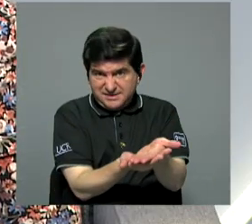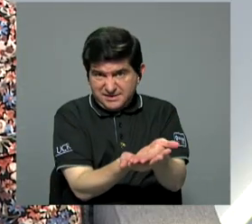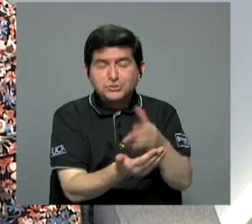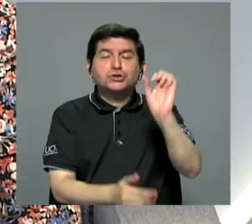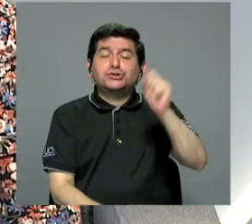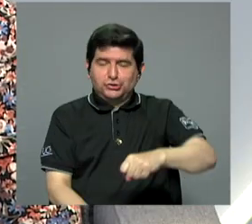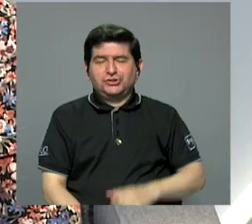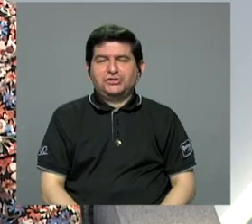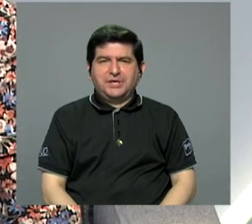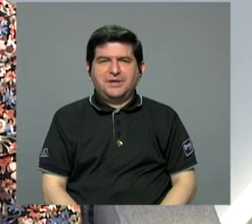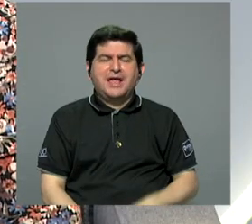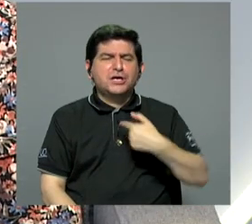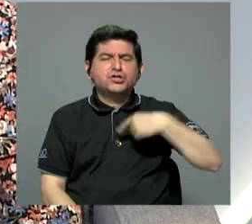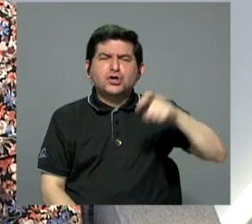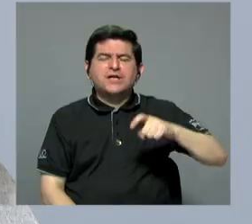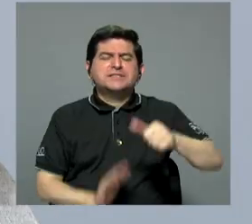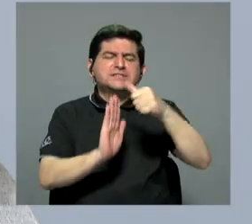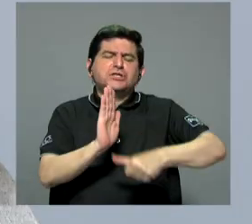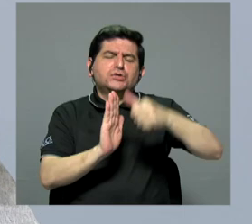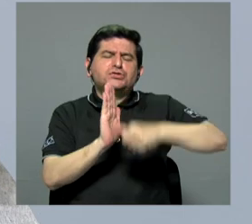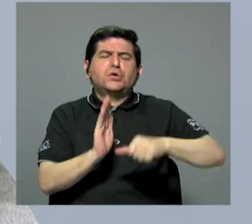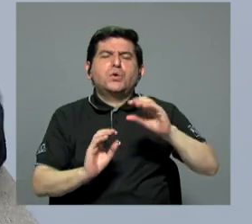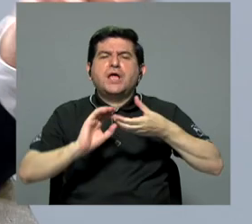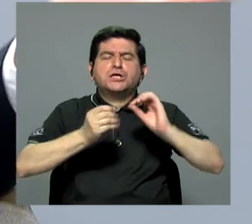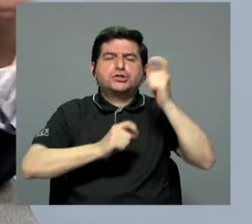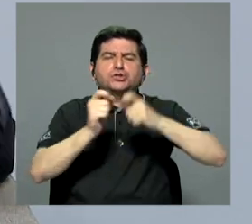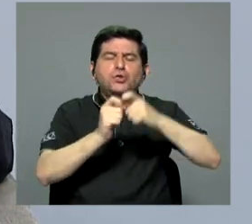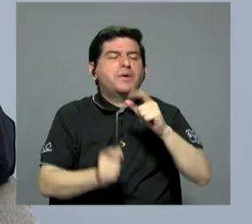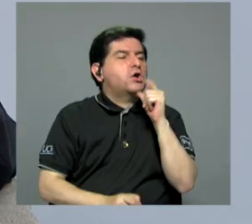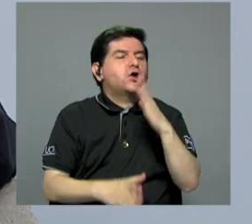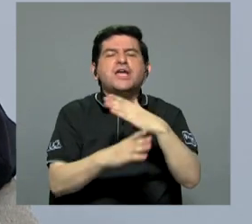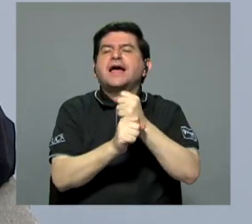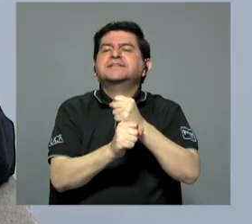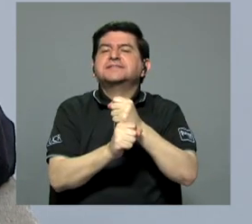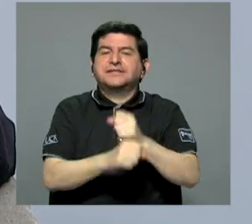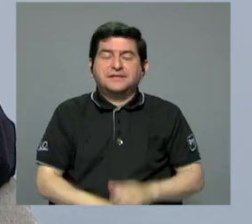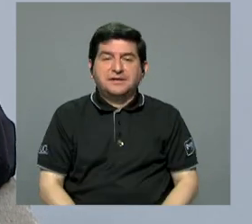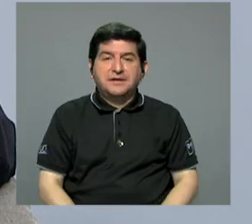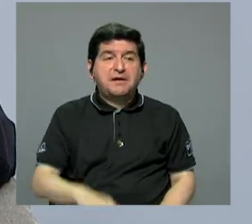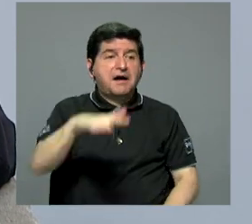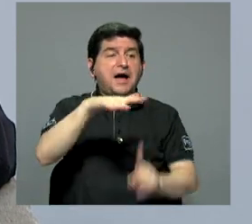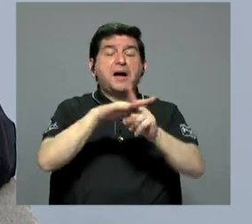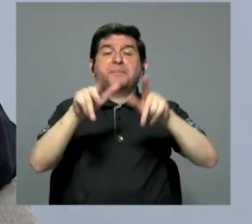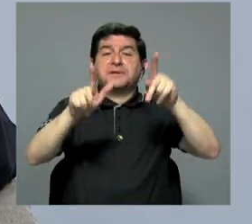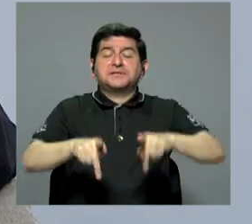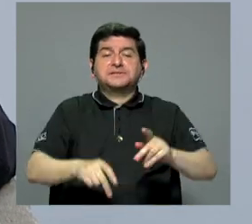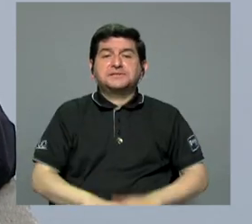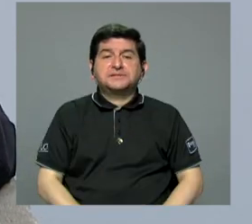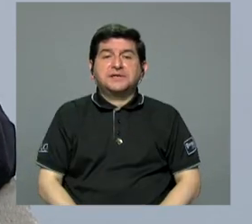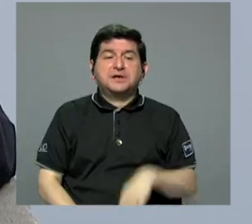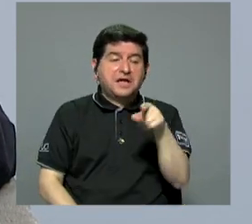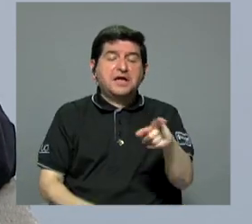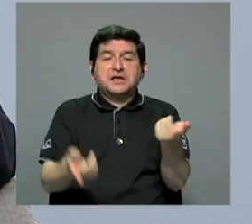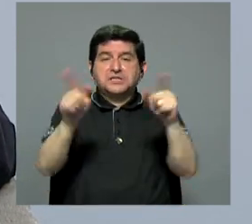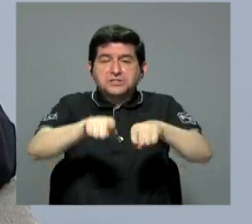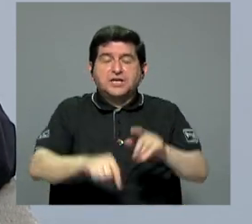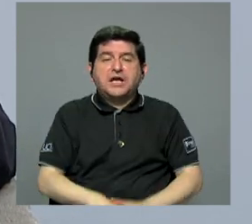a licitación. Necesito X cantidad de cirugías. ¿Quién me las hace? Y entonces sale una gente ahí, llena los